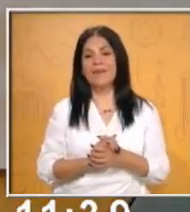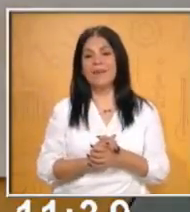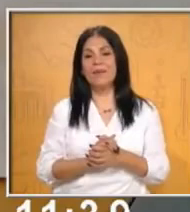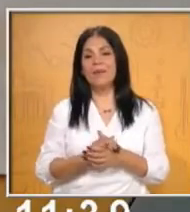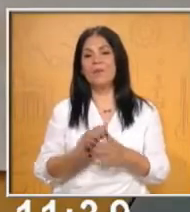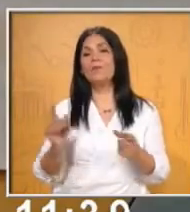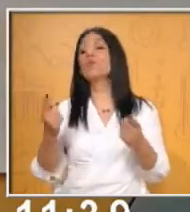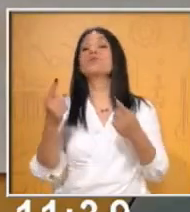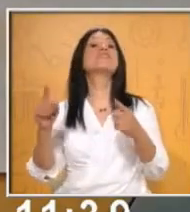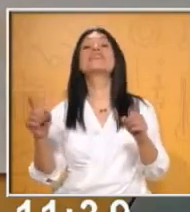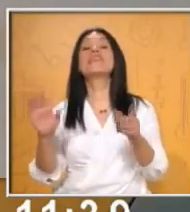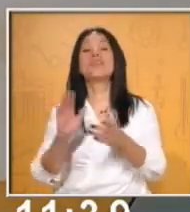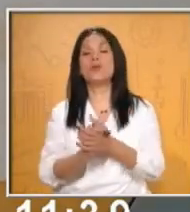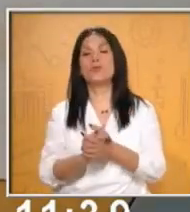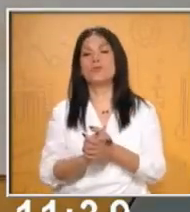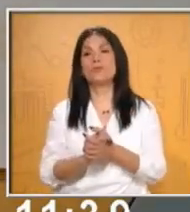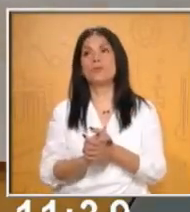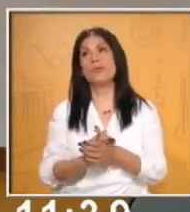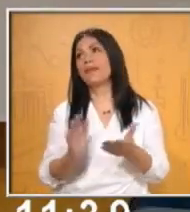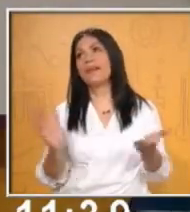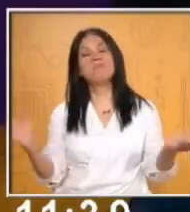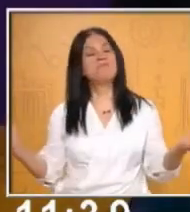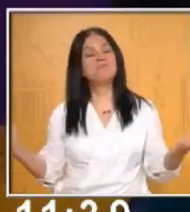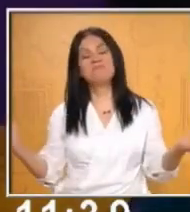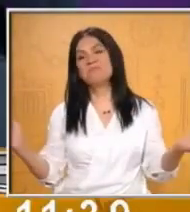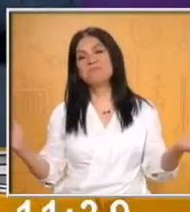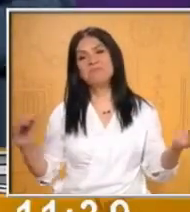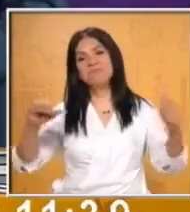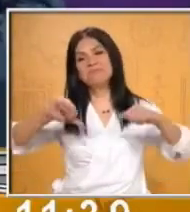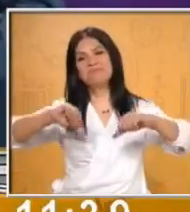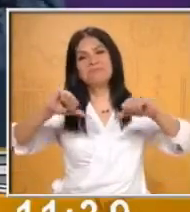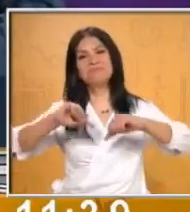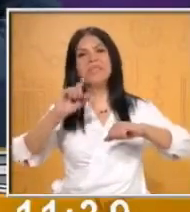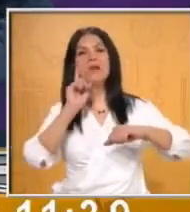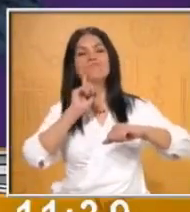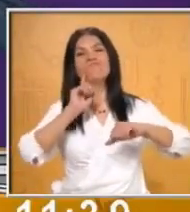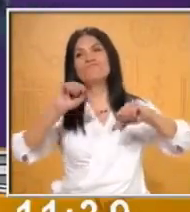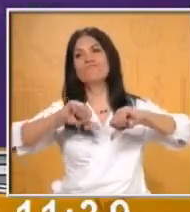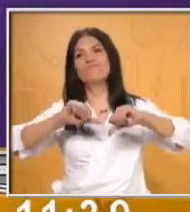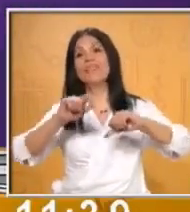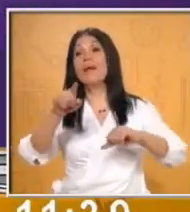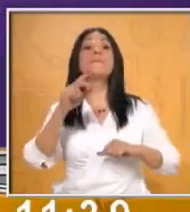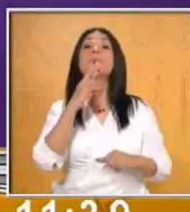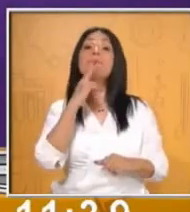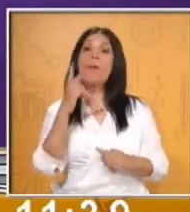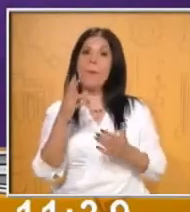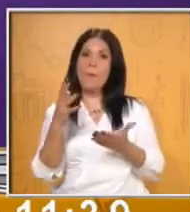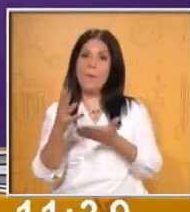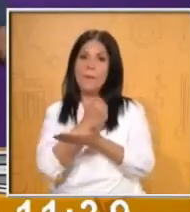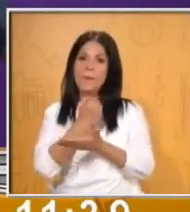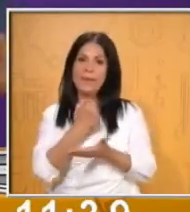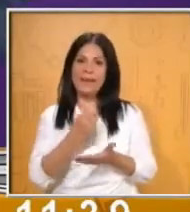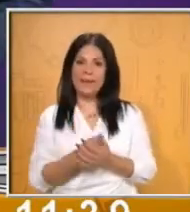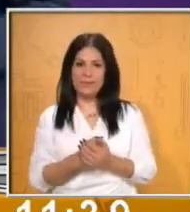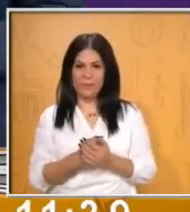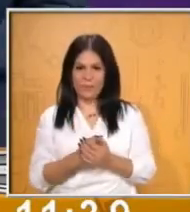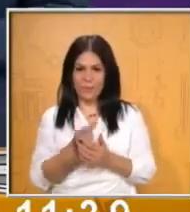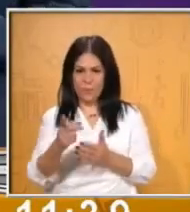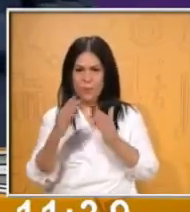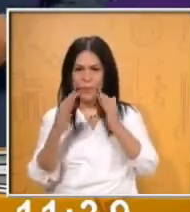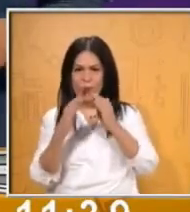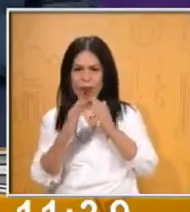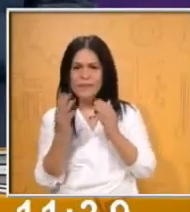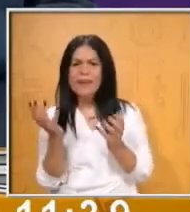musiquita. Y ya no alcanza a escribir la última palabra. Muy bien. Gané. Vamos a ver en la siguiente. ¿Cómo lo estás haciendo en casita?